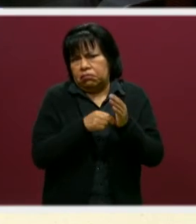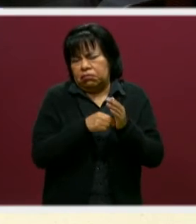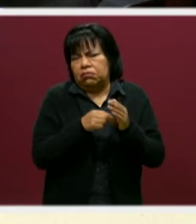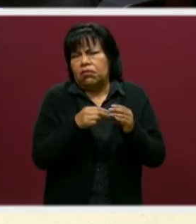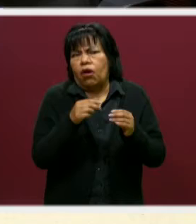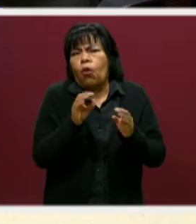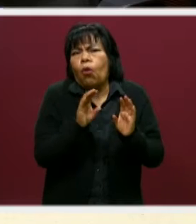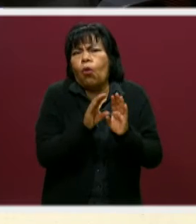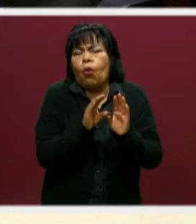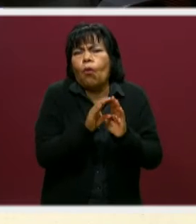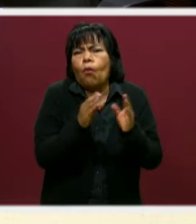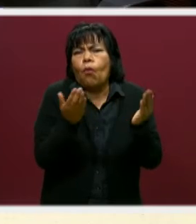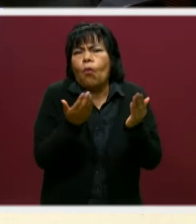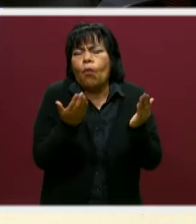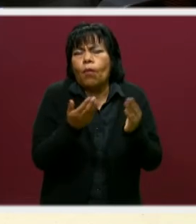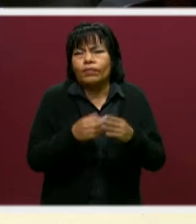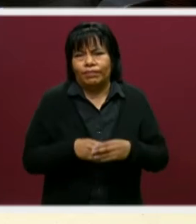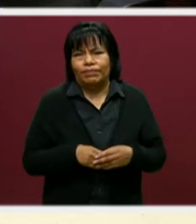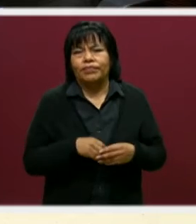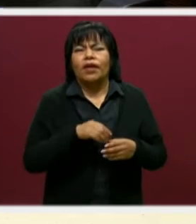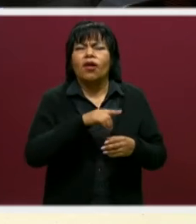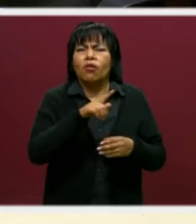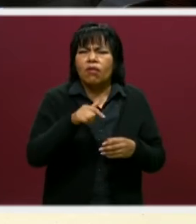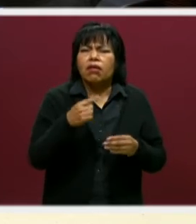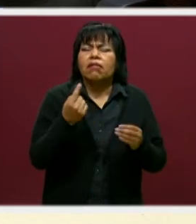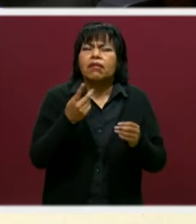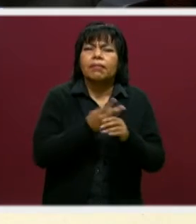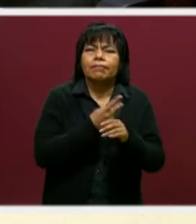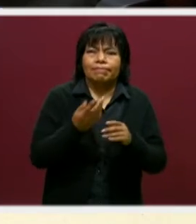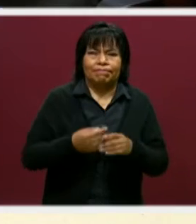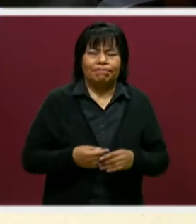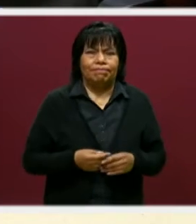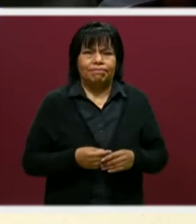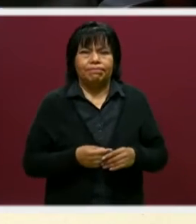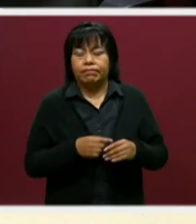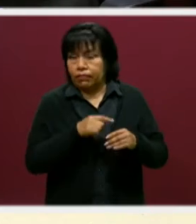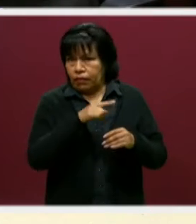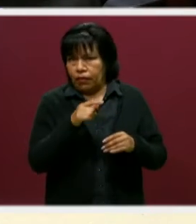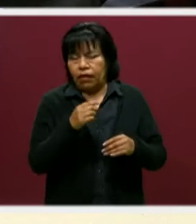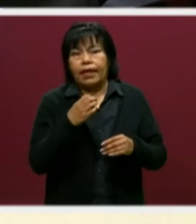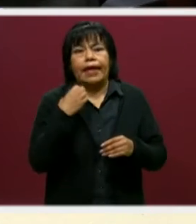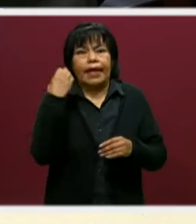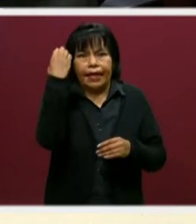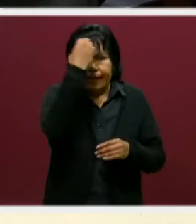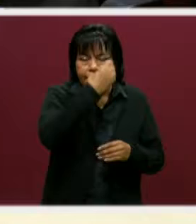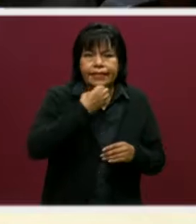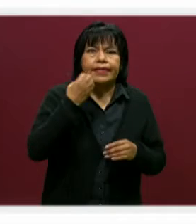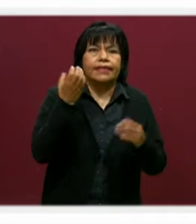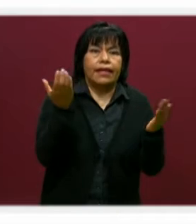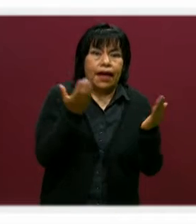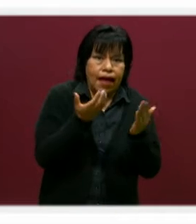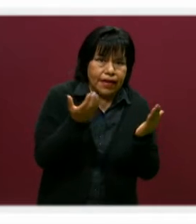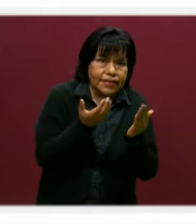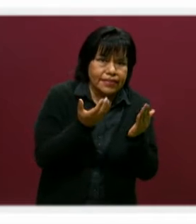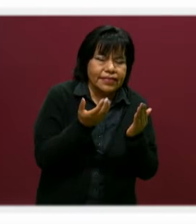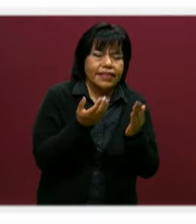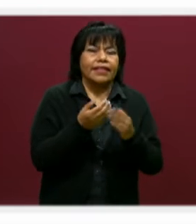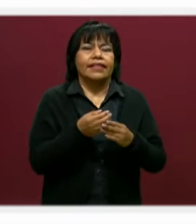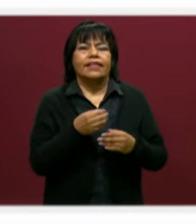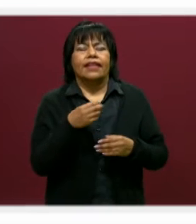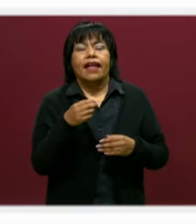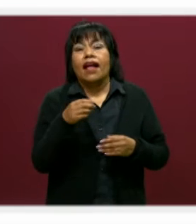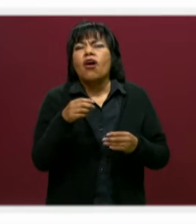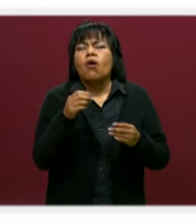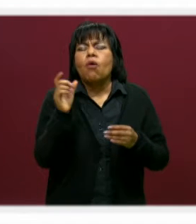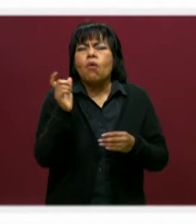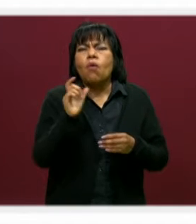podamos hacer entonces el examen de admisión. ¿Y qué sigue? ¿Qué sigue? Pues ir a hacer el examen. Ya una vez que tienes tu ficha, el examen es